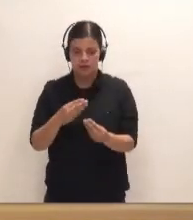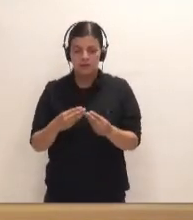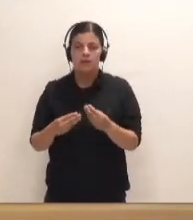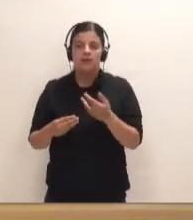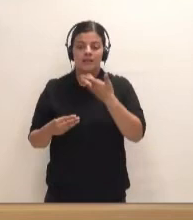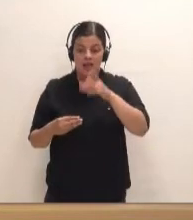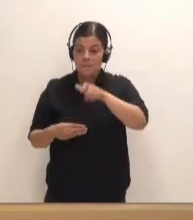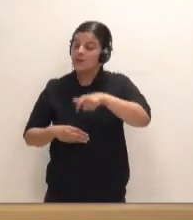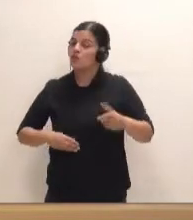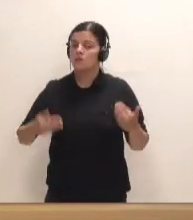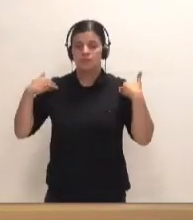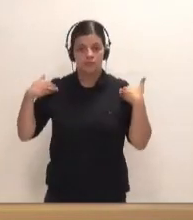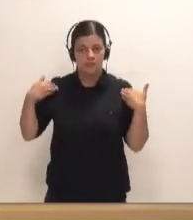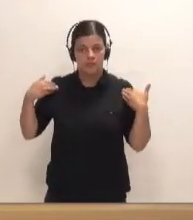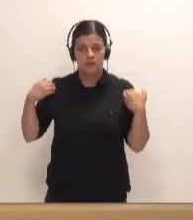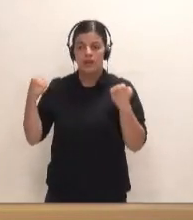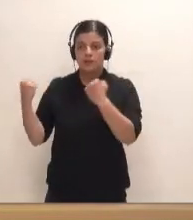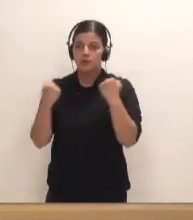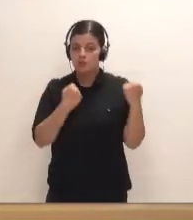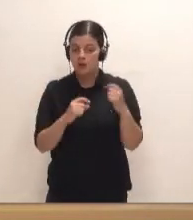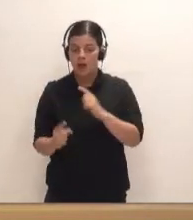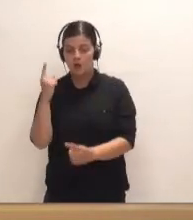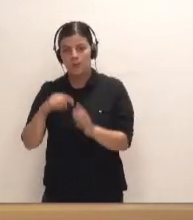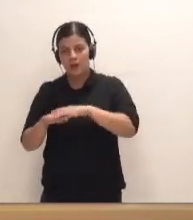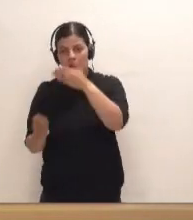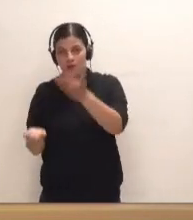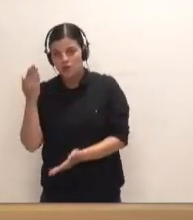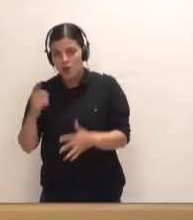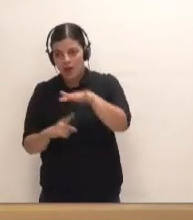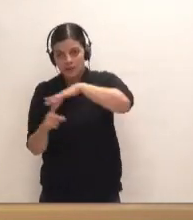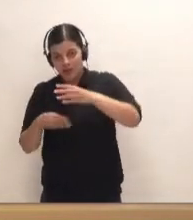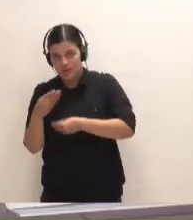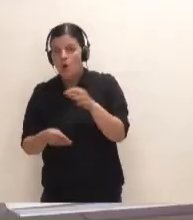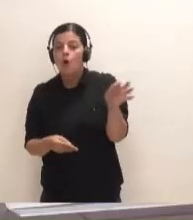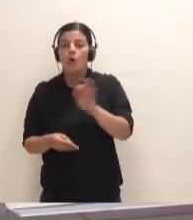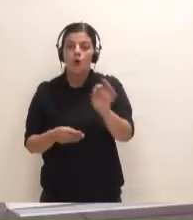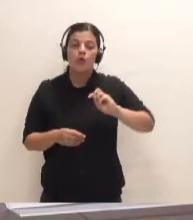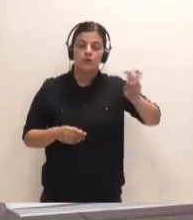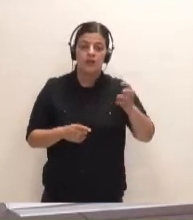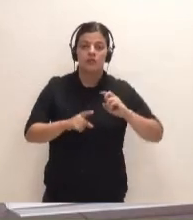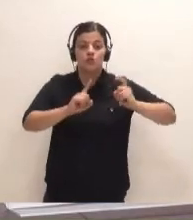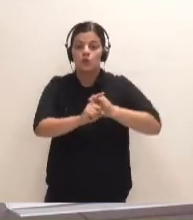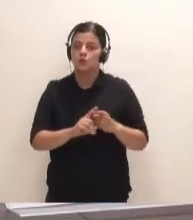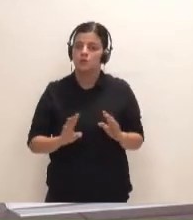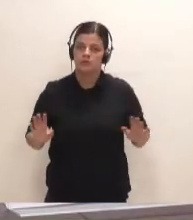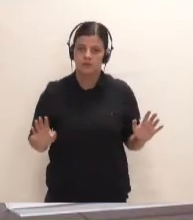parte de quien corresponde. Las instituciones, unas para hacer las evaluaciones ambientales y otras para solventar